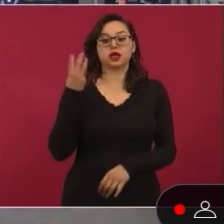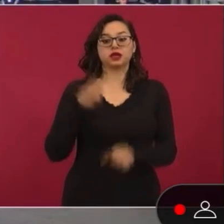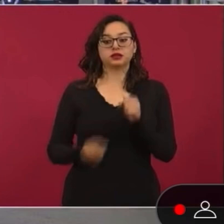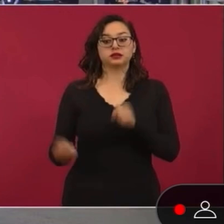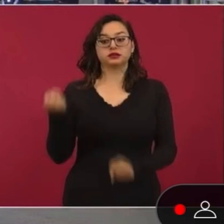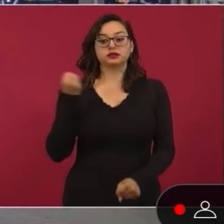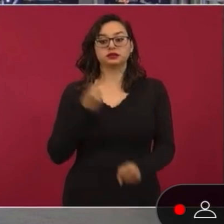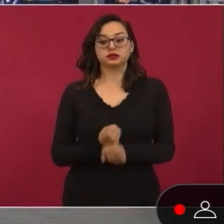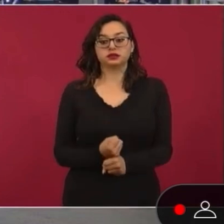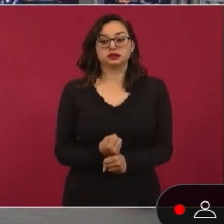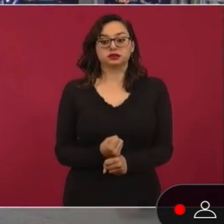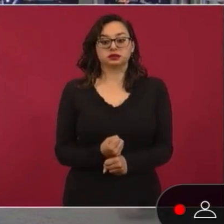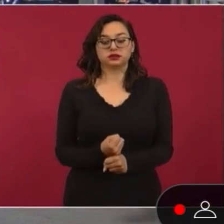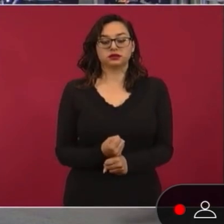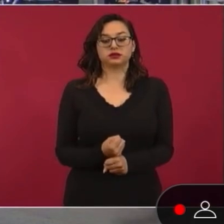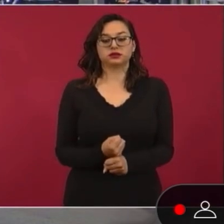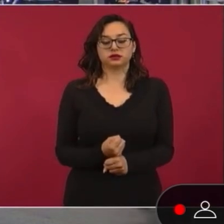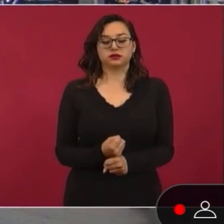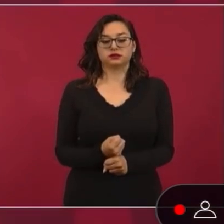48.